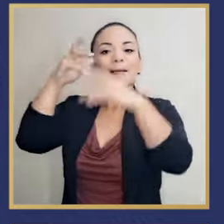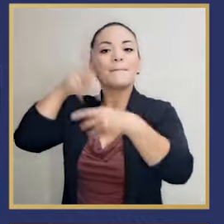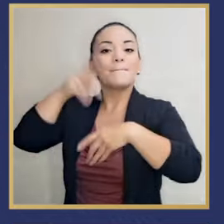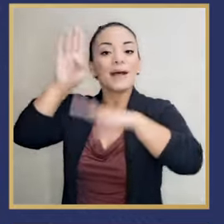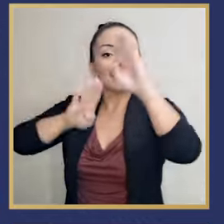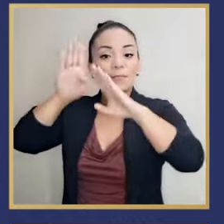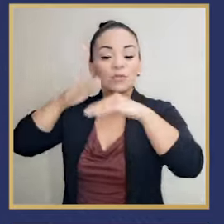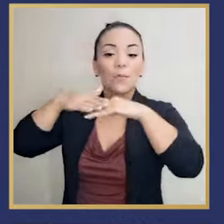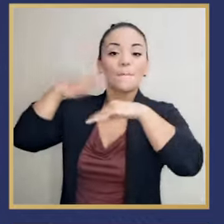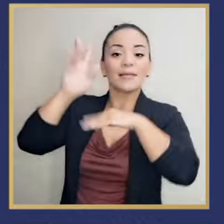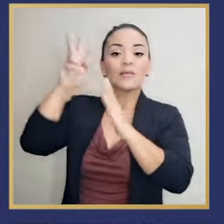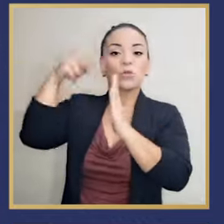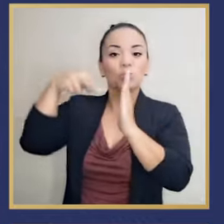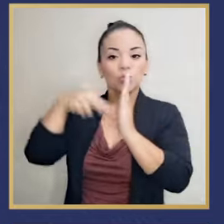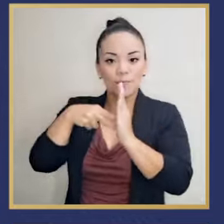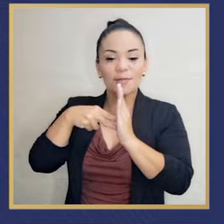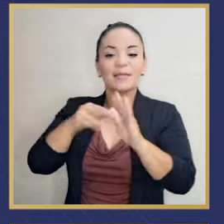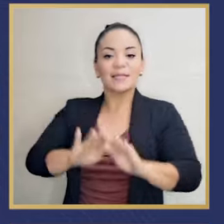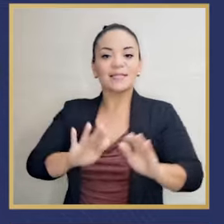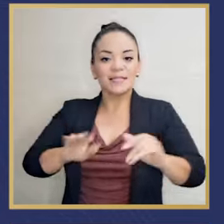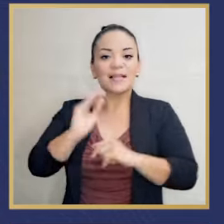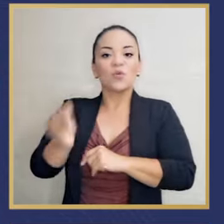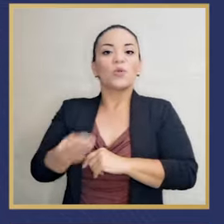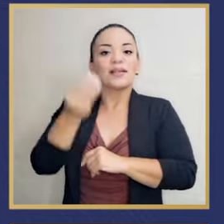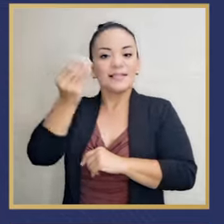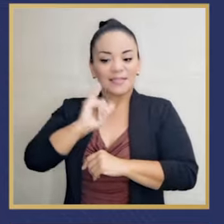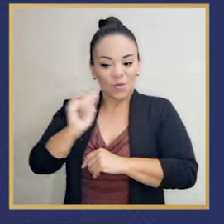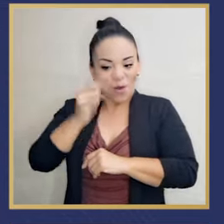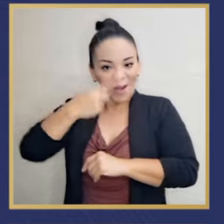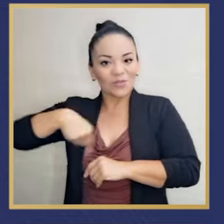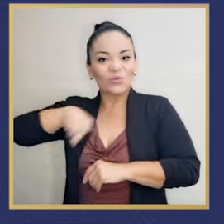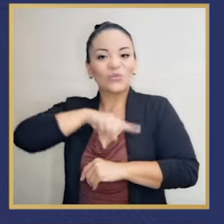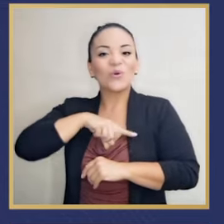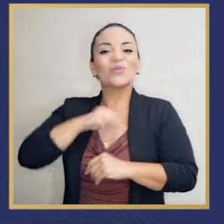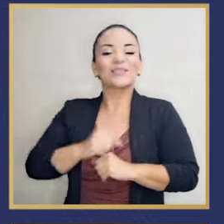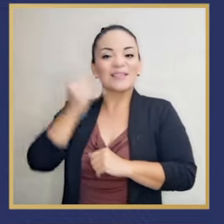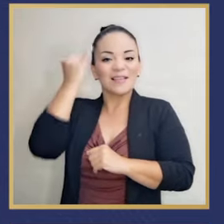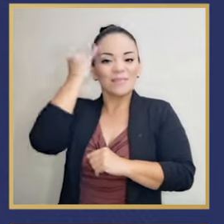Adolescencia?